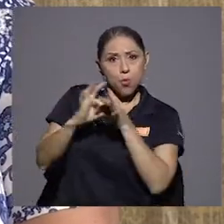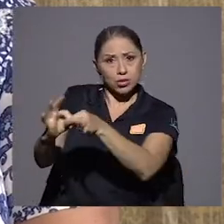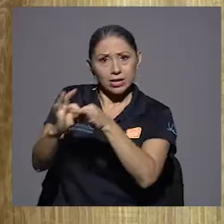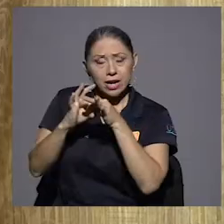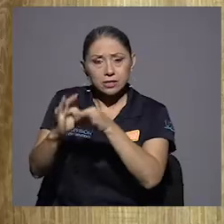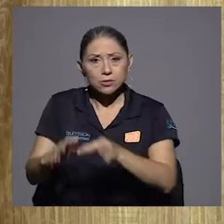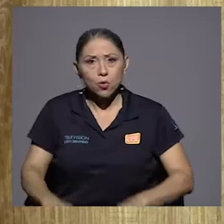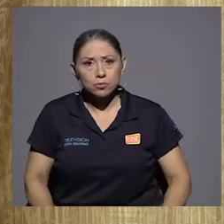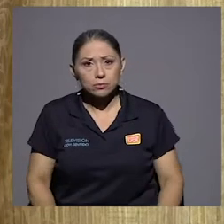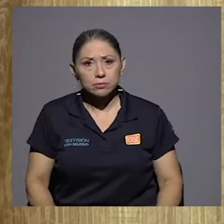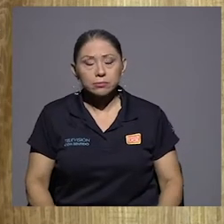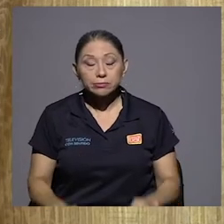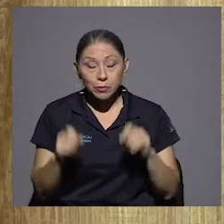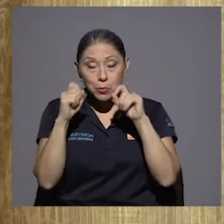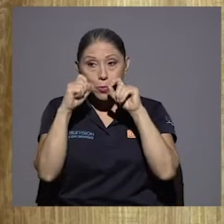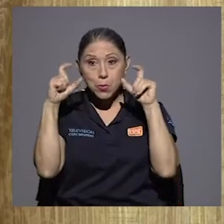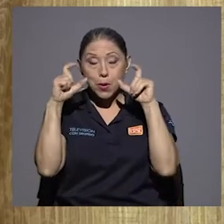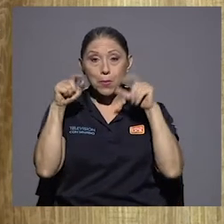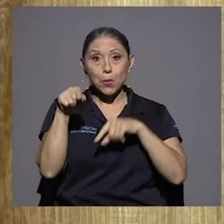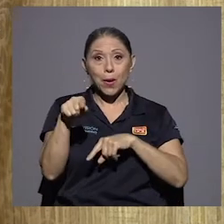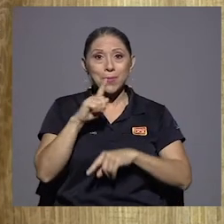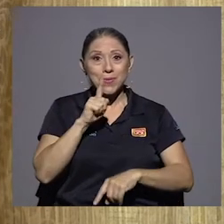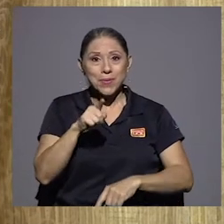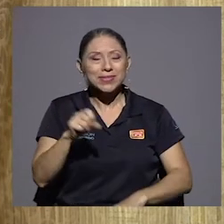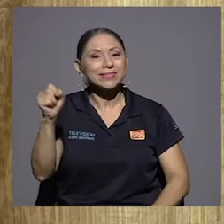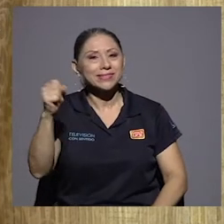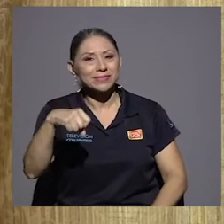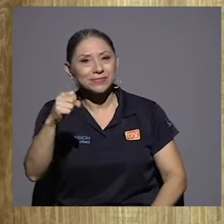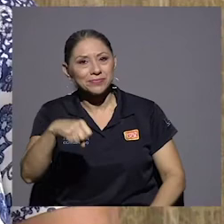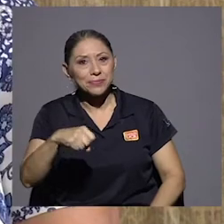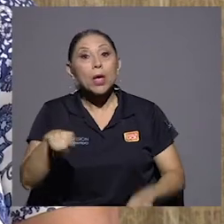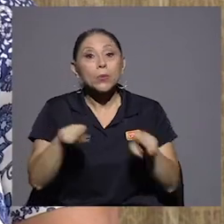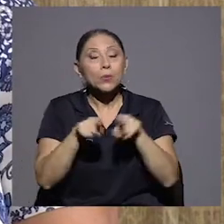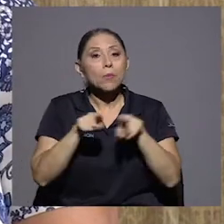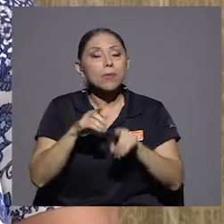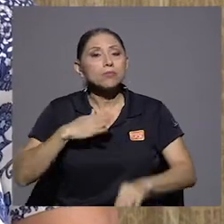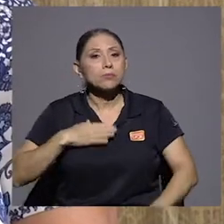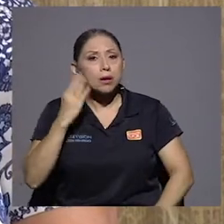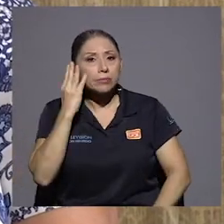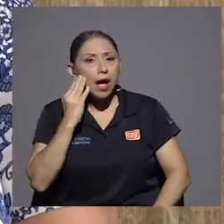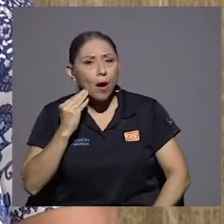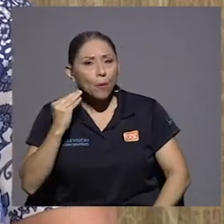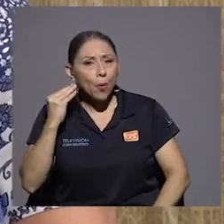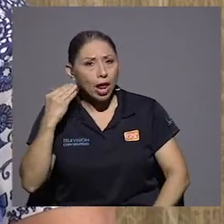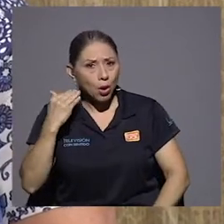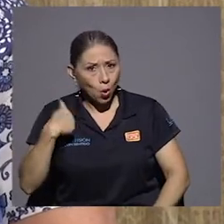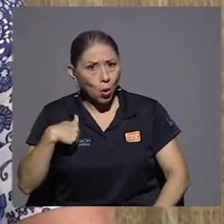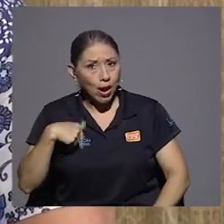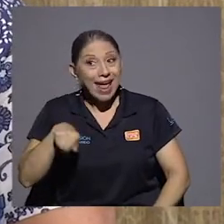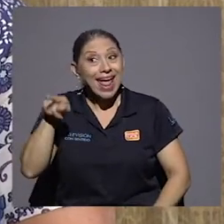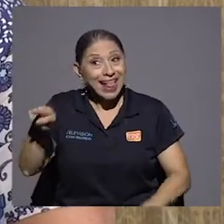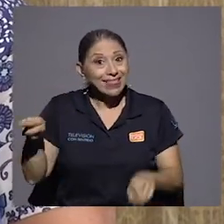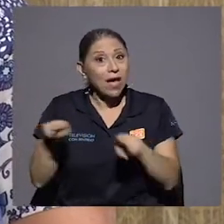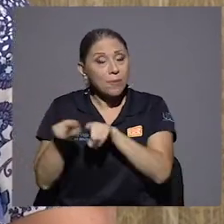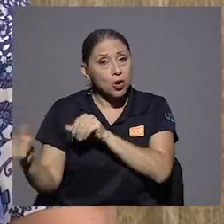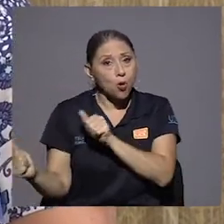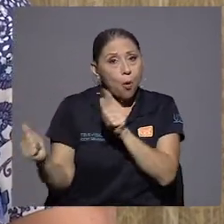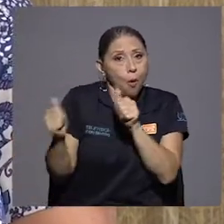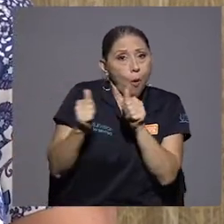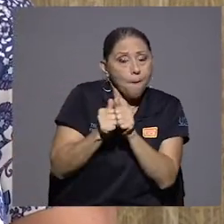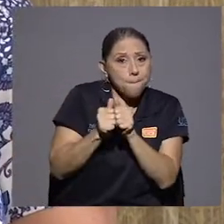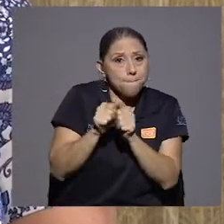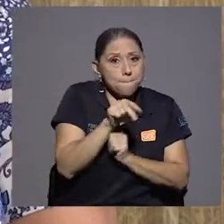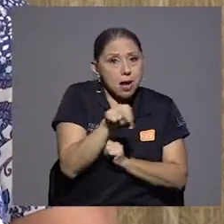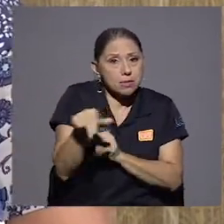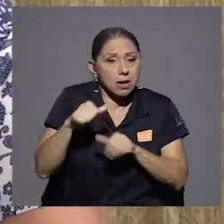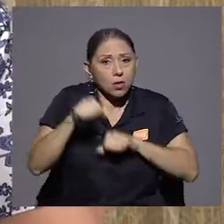impresionante esto, ¿eh? Ah, no, para él es impresionante. Y luego de mi abuelo, que mi abuelo incluso fue compañero de lucha de Jorge Bolio. Así es.